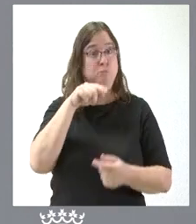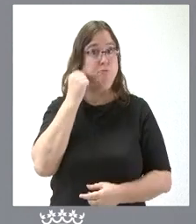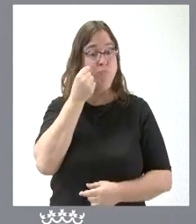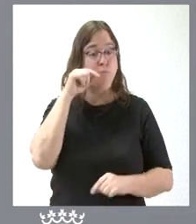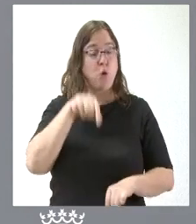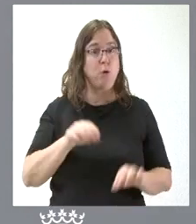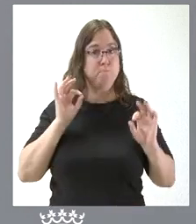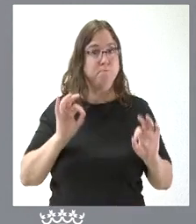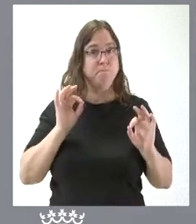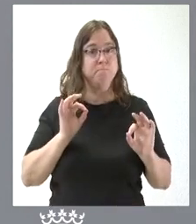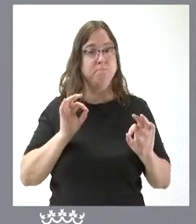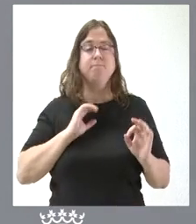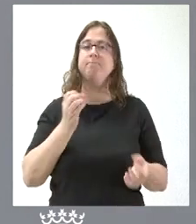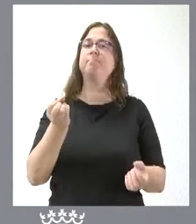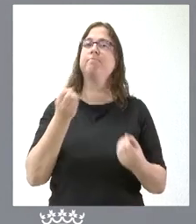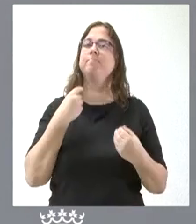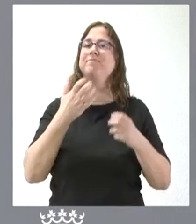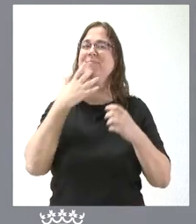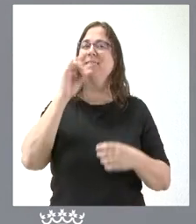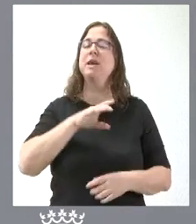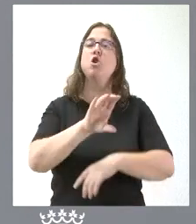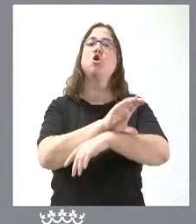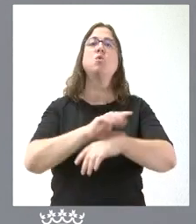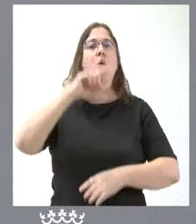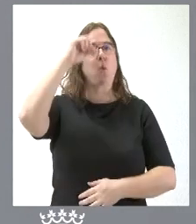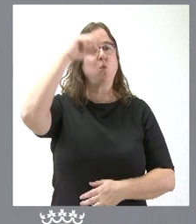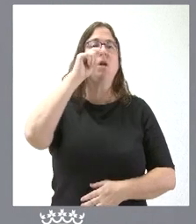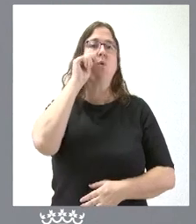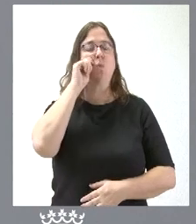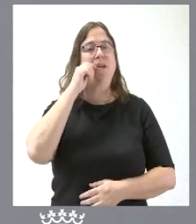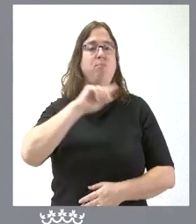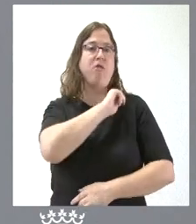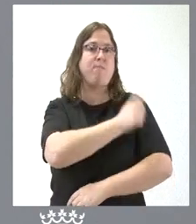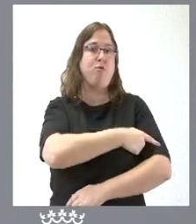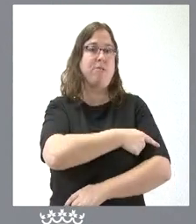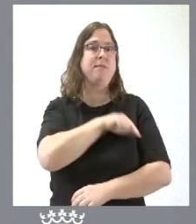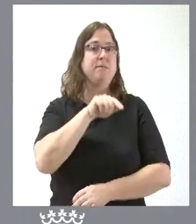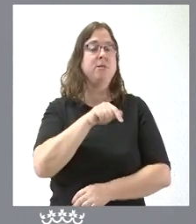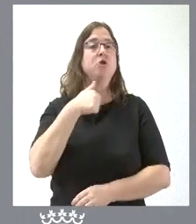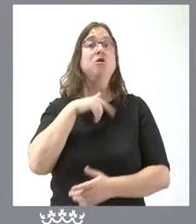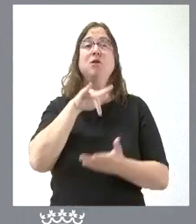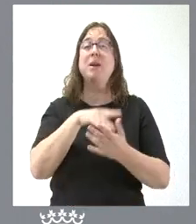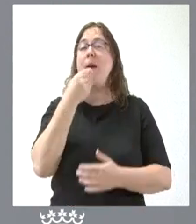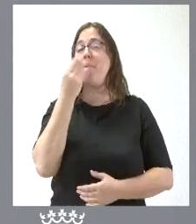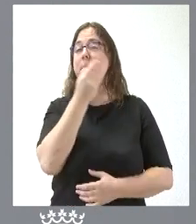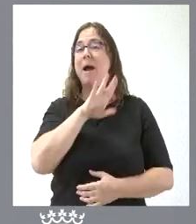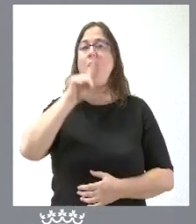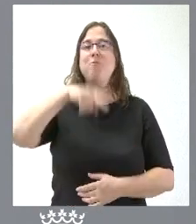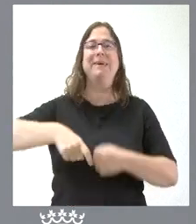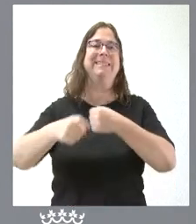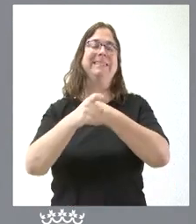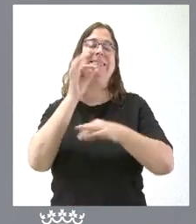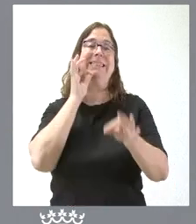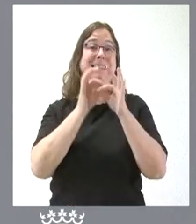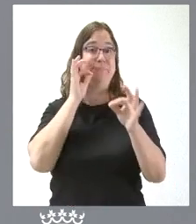y que nos ha informado en este caso el consejero de Cultura, Turismo y Deporte es que estamos ante el mejor mes de septiembre de la serie